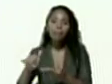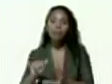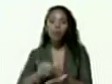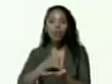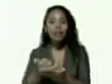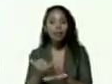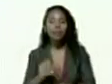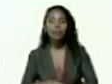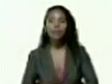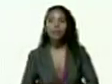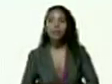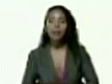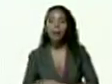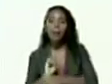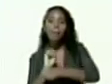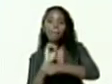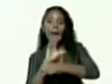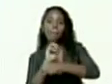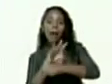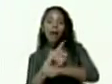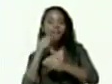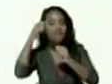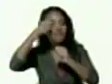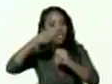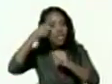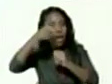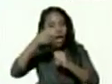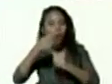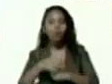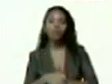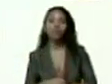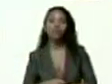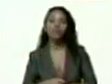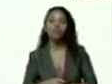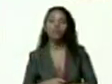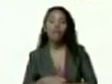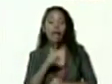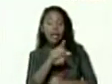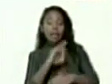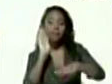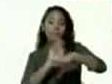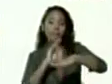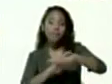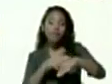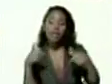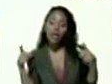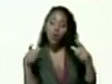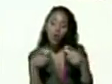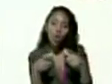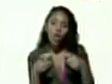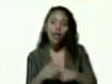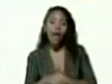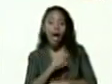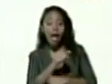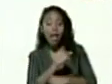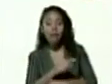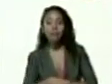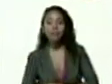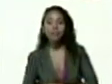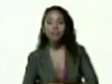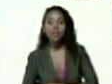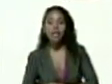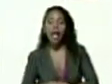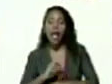para mandarle videíto debe ser convocado a reuniones ahí está Héctor